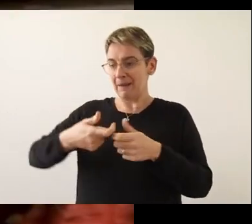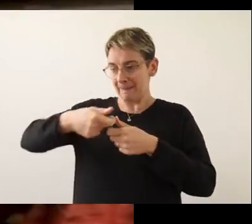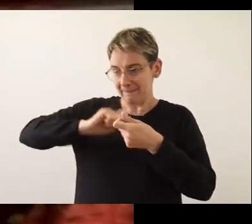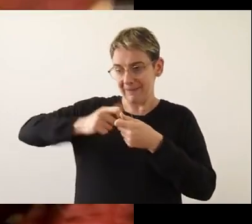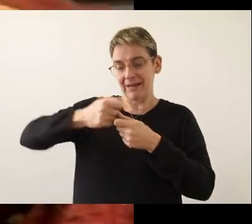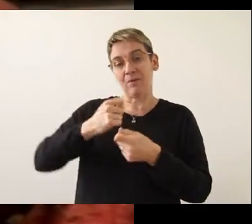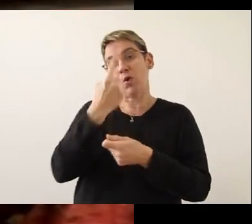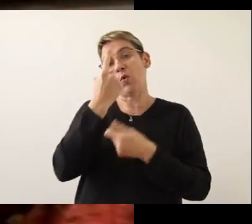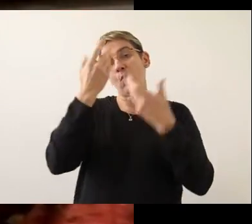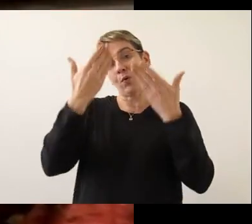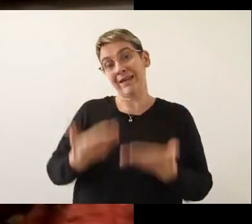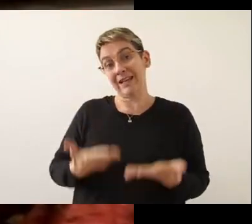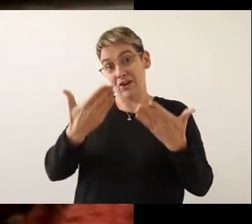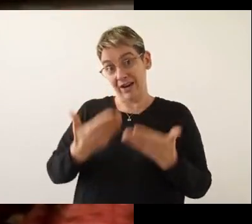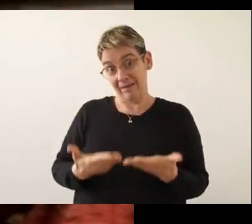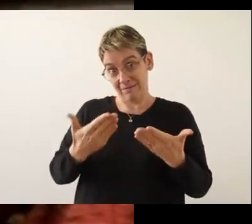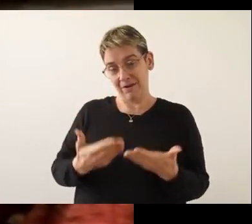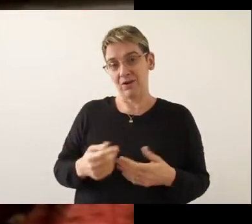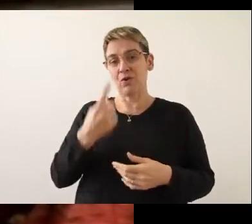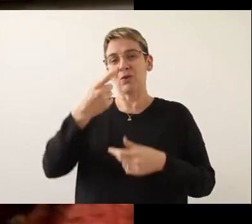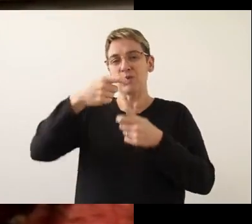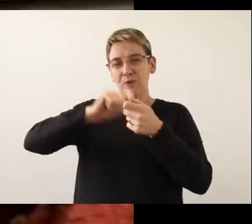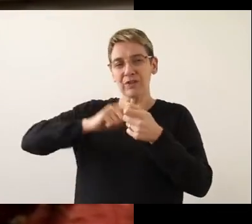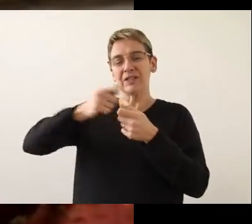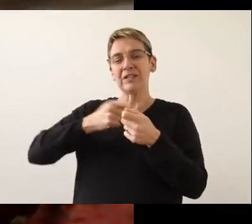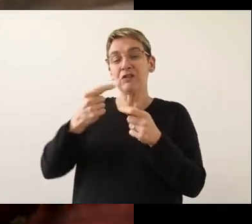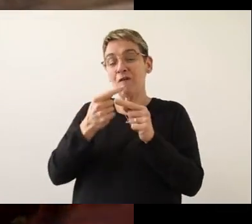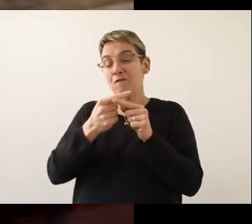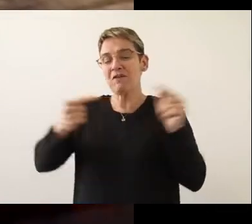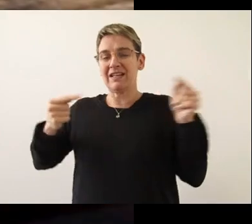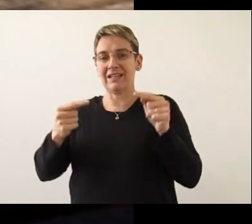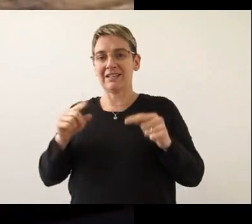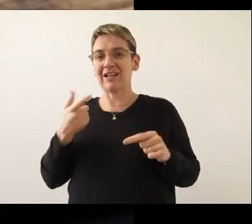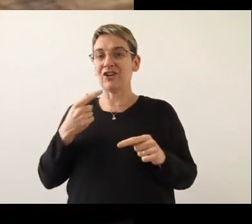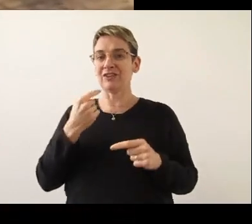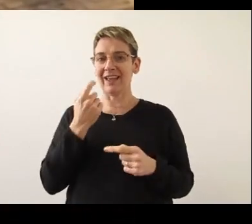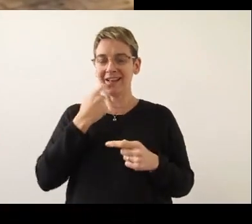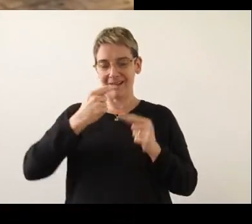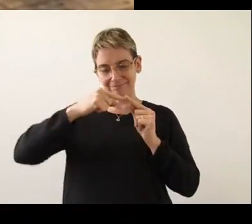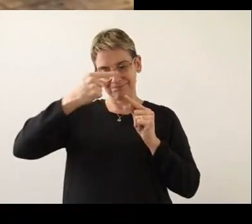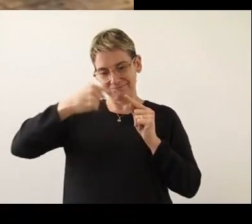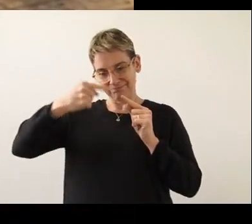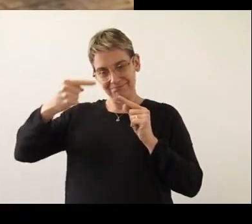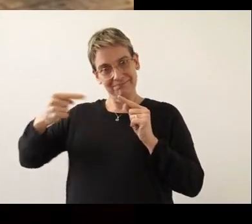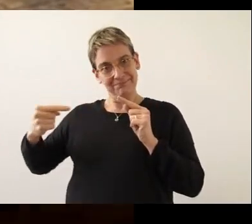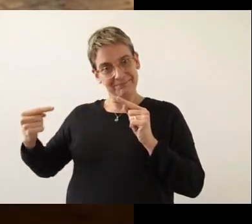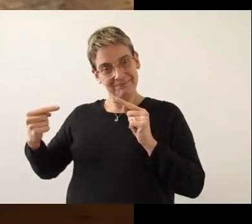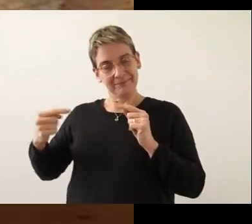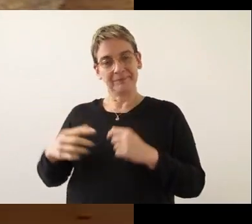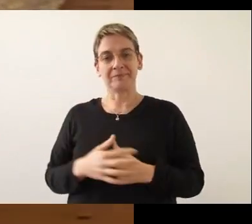pelaremos un kilogramo de boniatos con un cuchillo filoso y sin dientes.